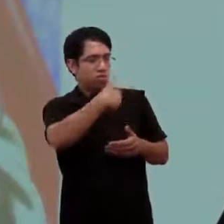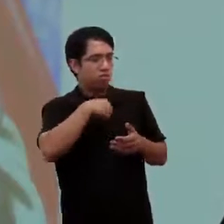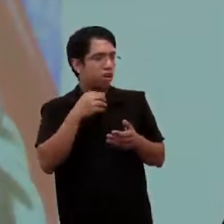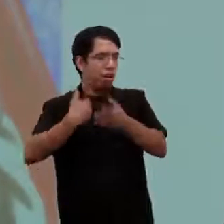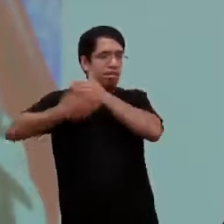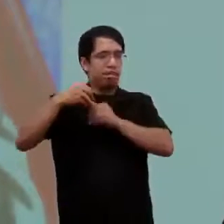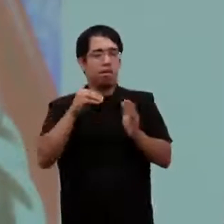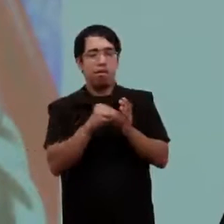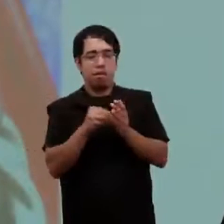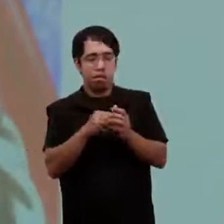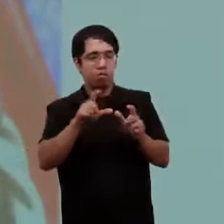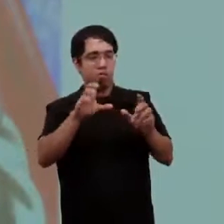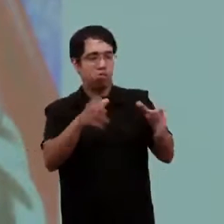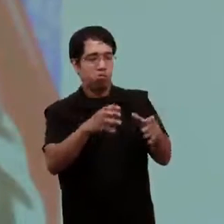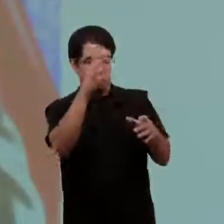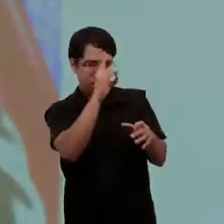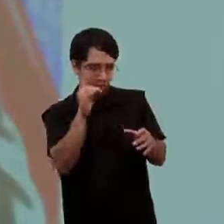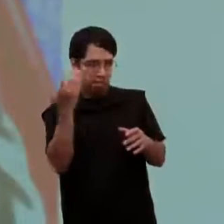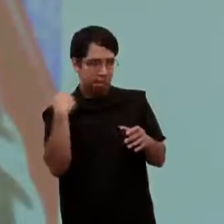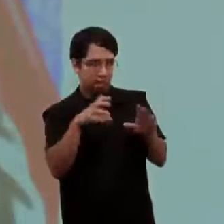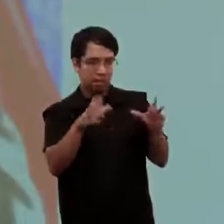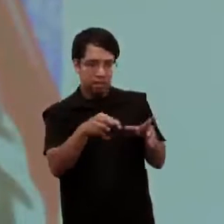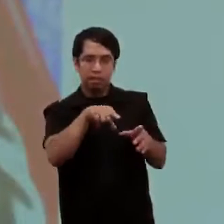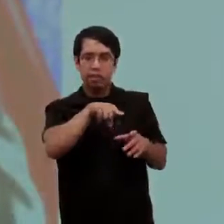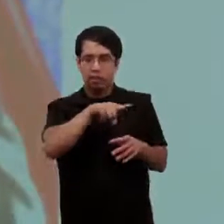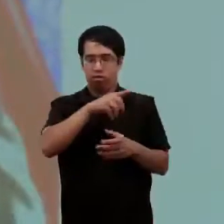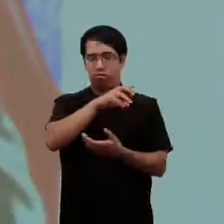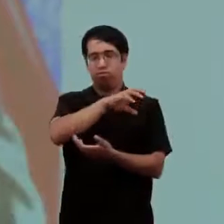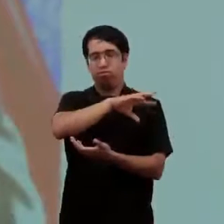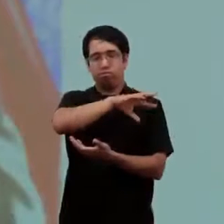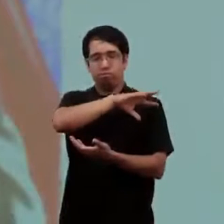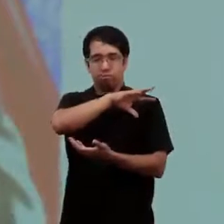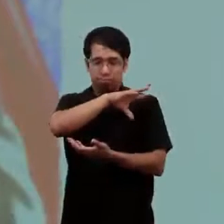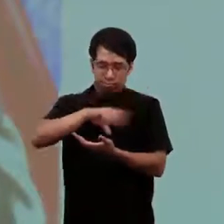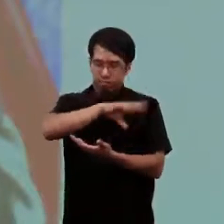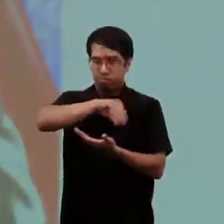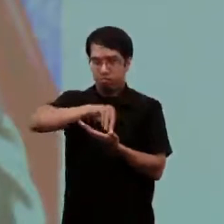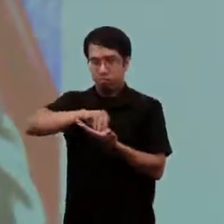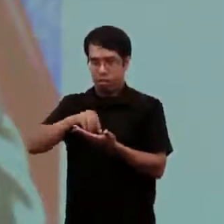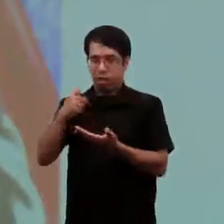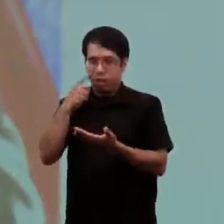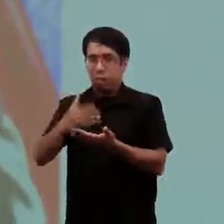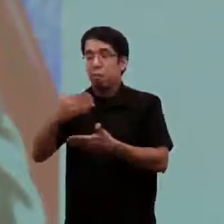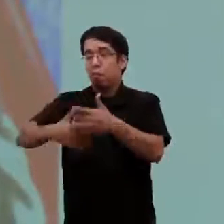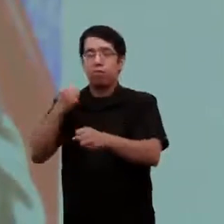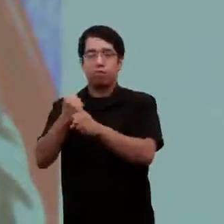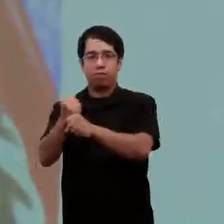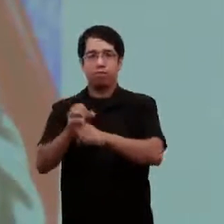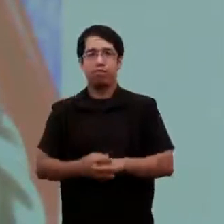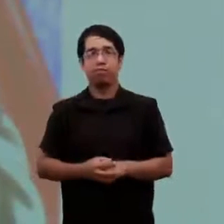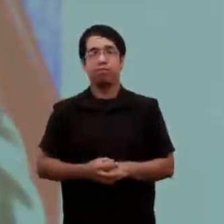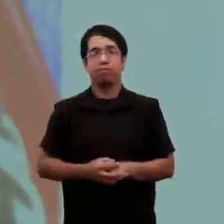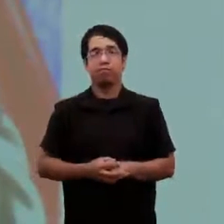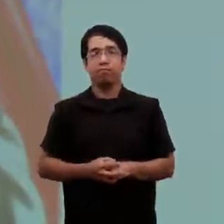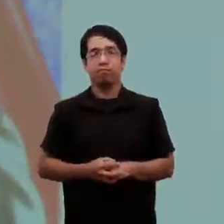acciones que hicimos por el sector. Entonces, es muy importante este trabajo que se llevó a cabo